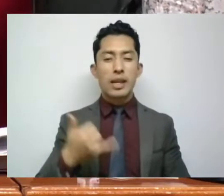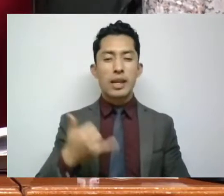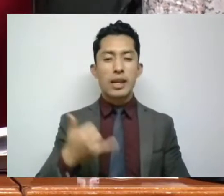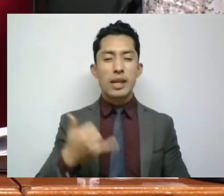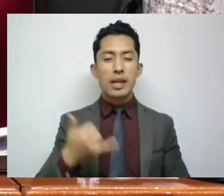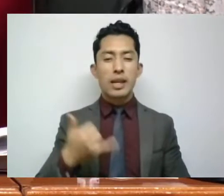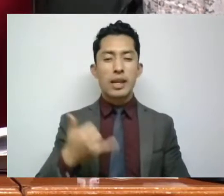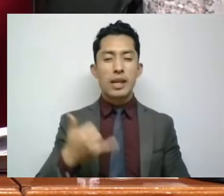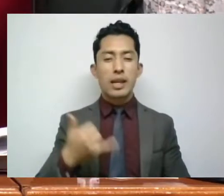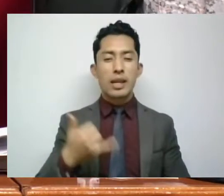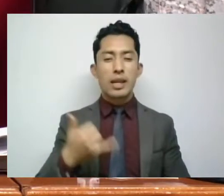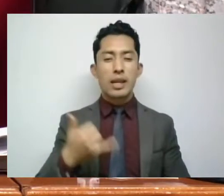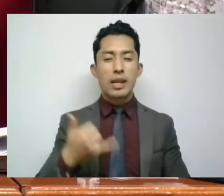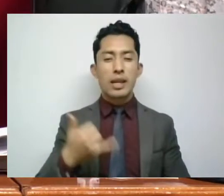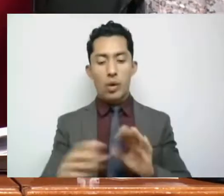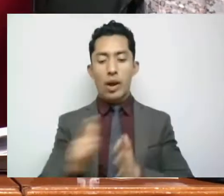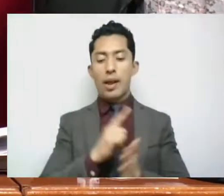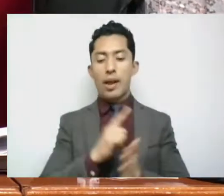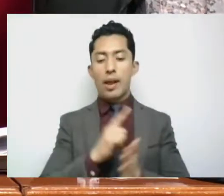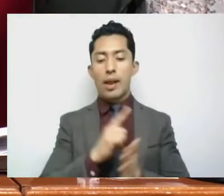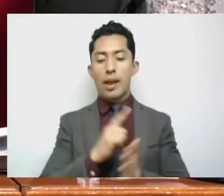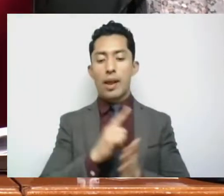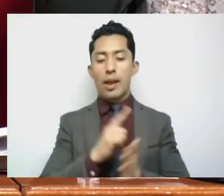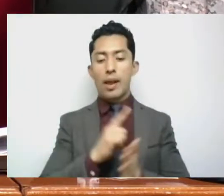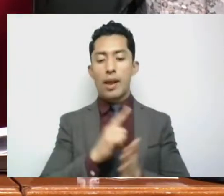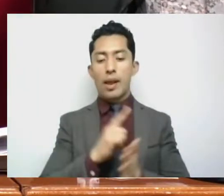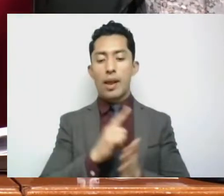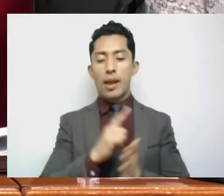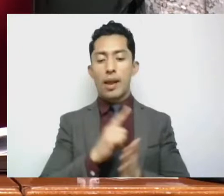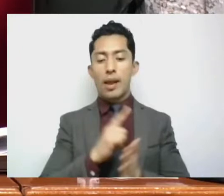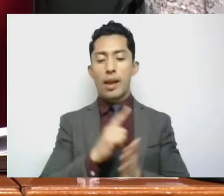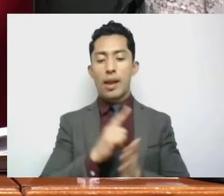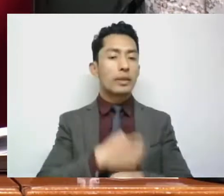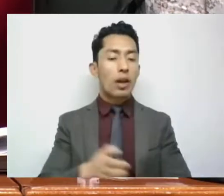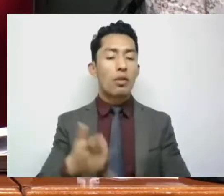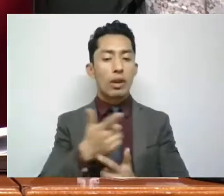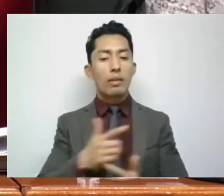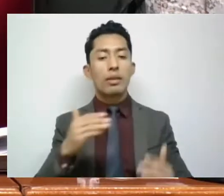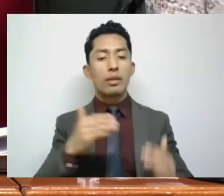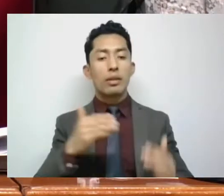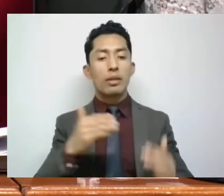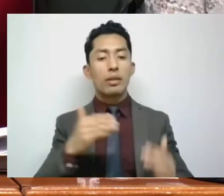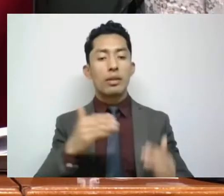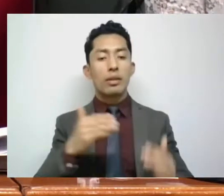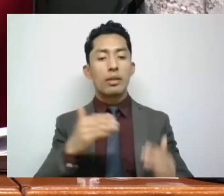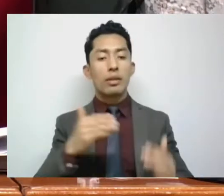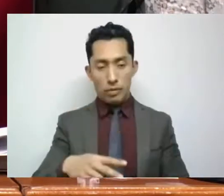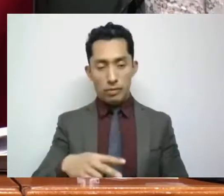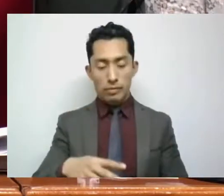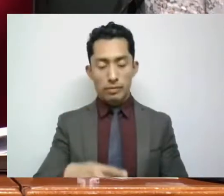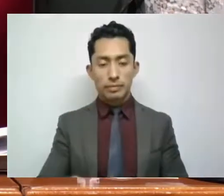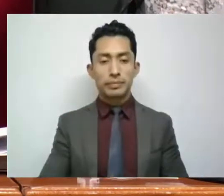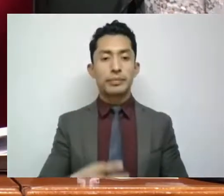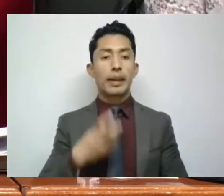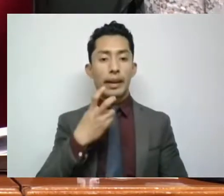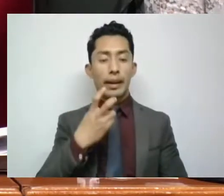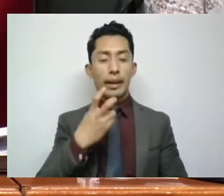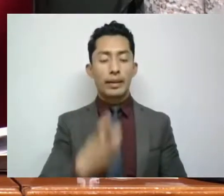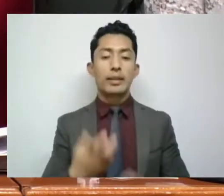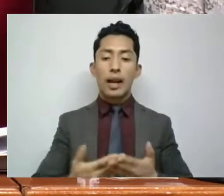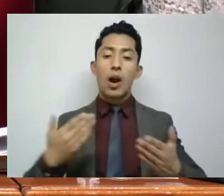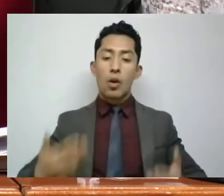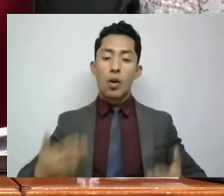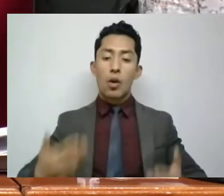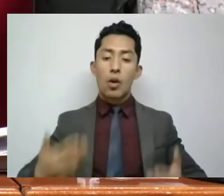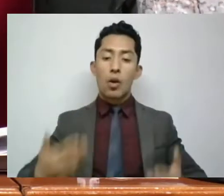aplicables de la Ley Orgánica del Poder Legislativo del Estado Libre y Soberano de México, quienes formamos